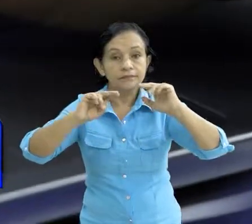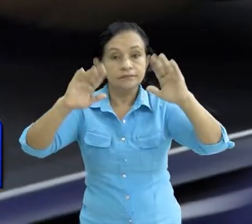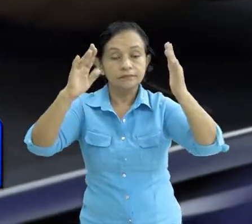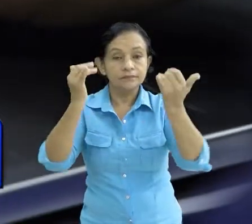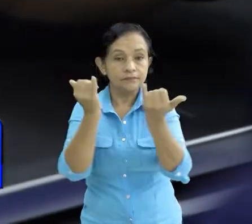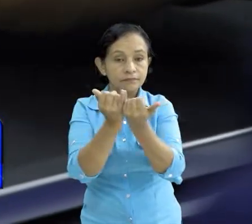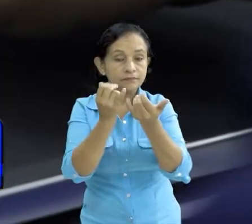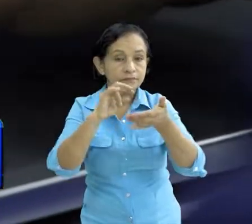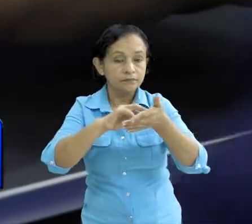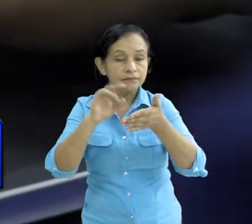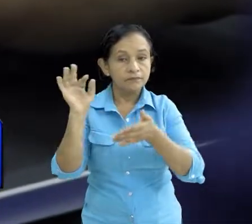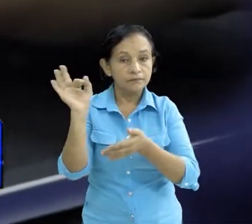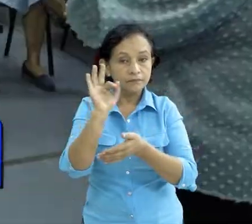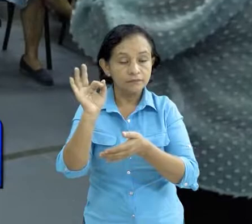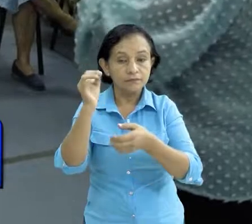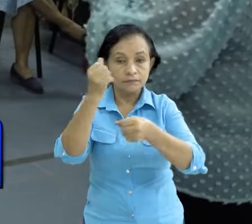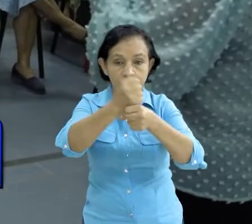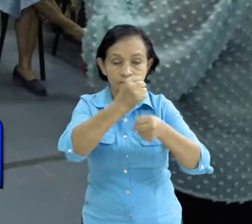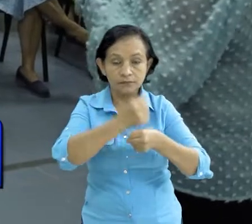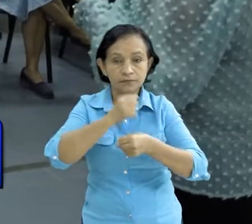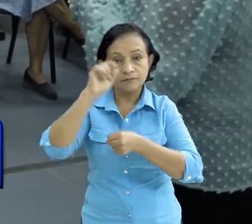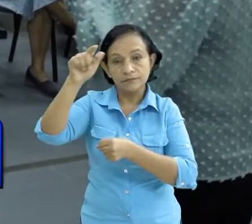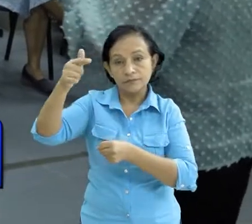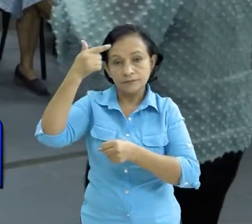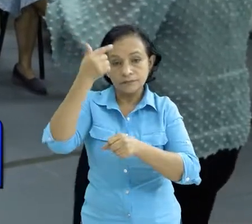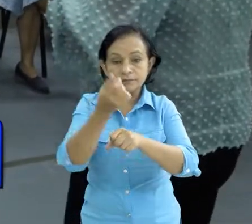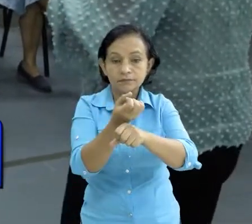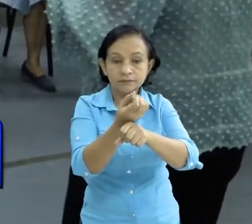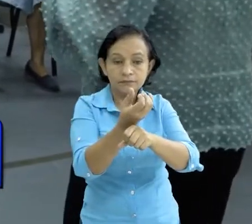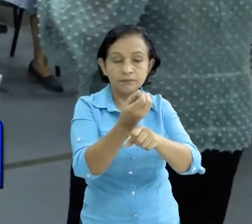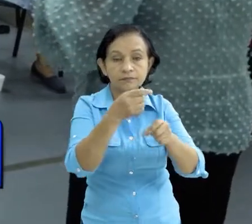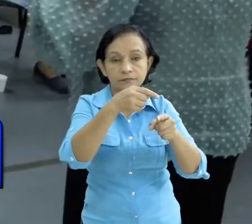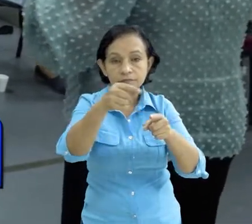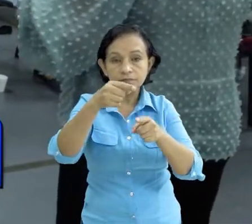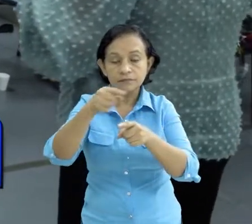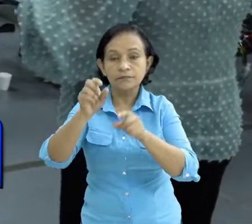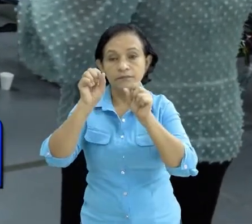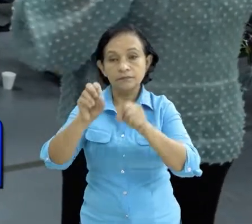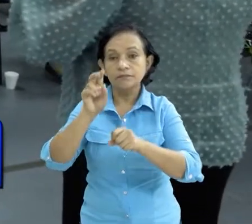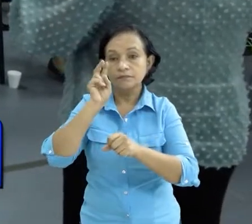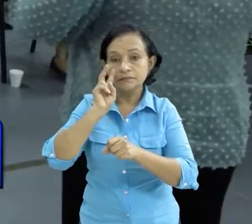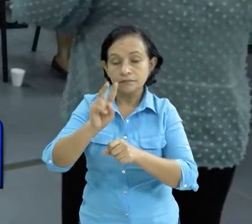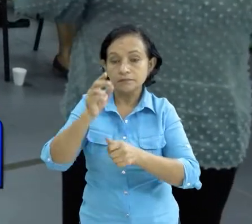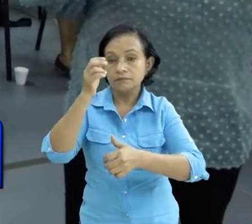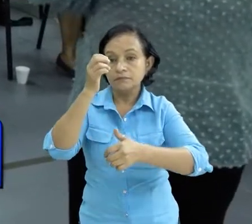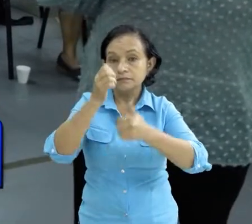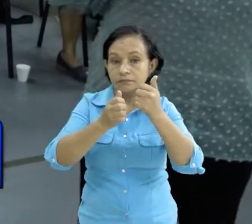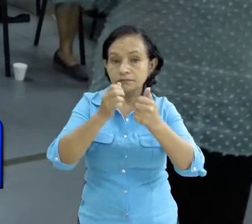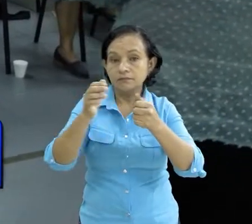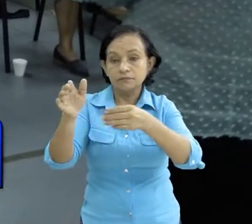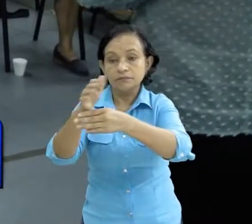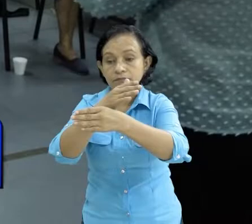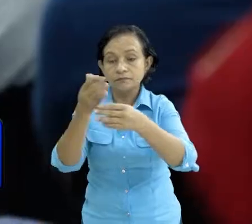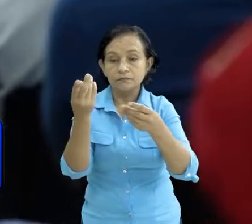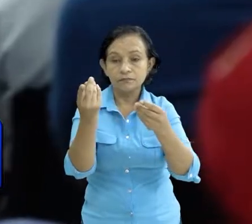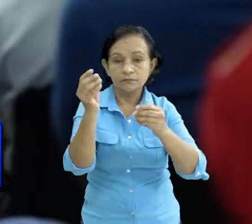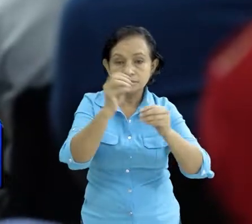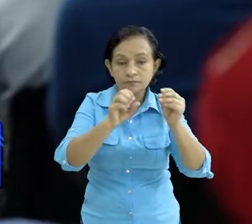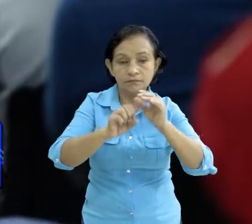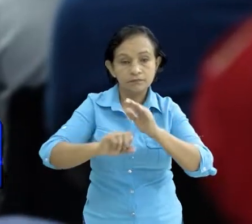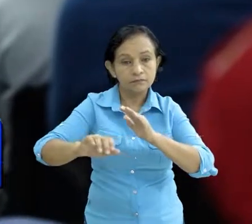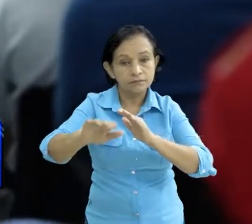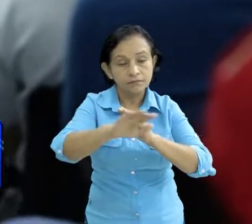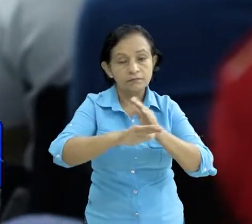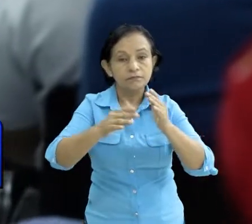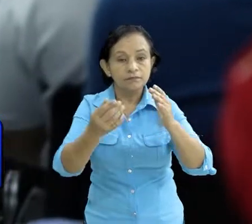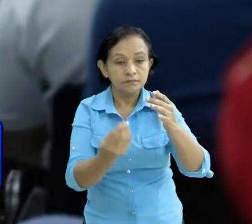marco conceptual metodológico con el que los gobiernos locales pueden estimar los efectos e impactos en los sectores económicos sociales